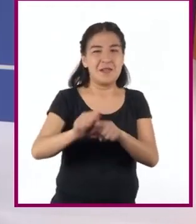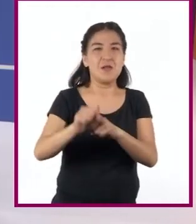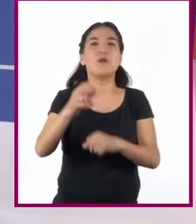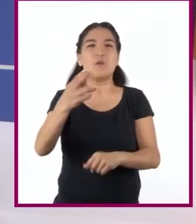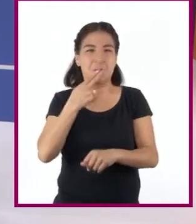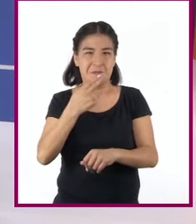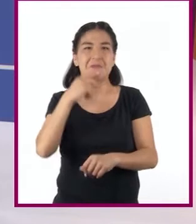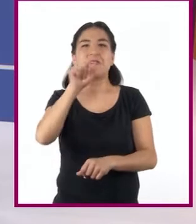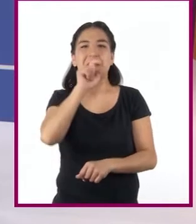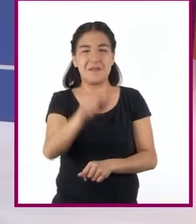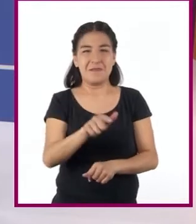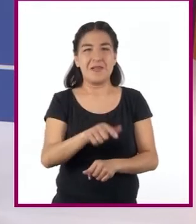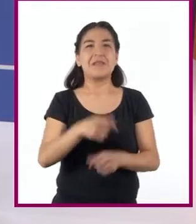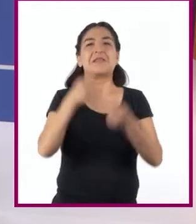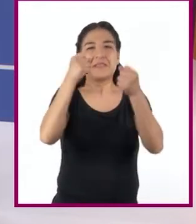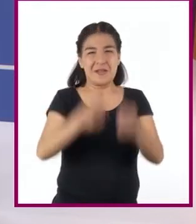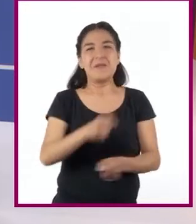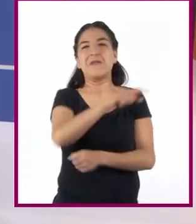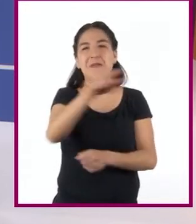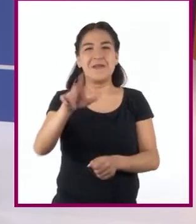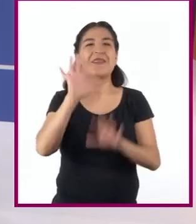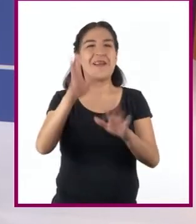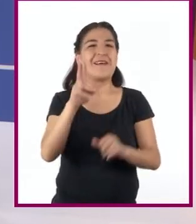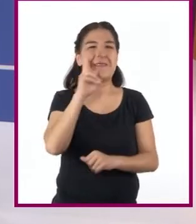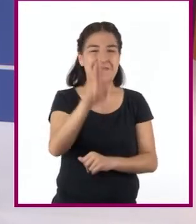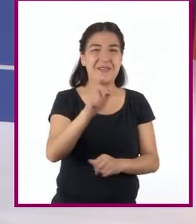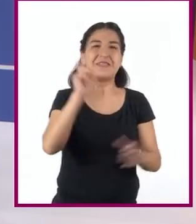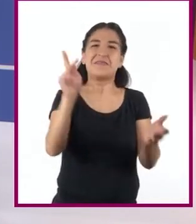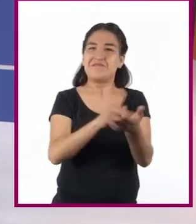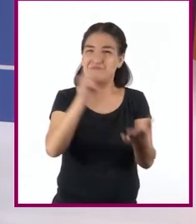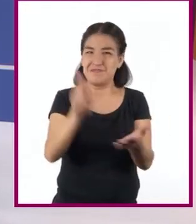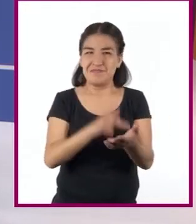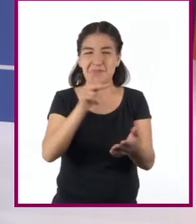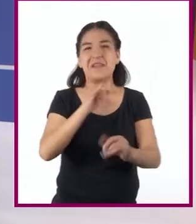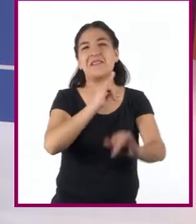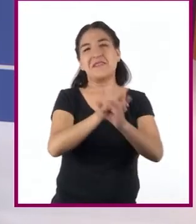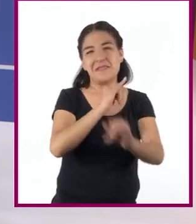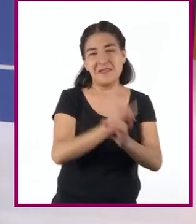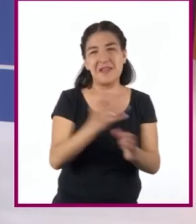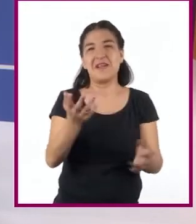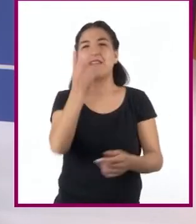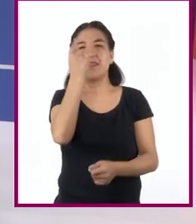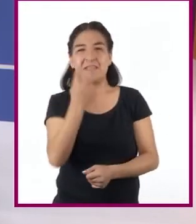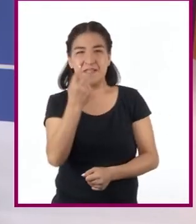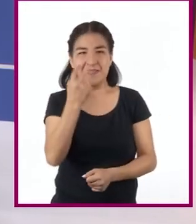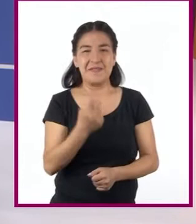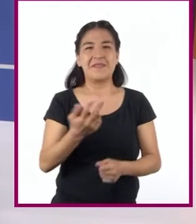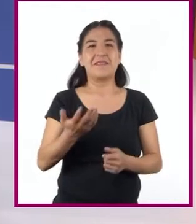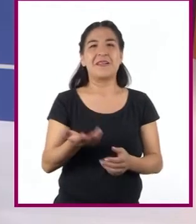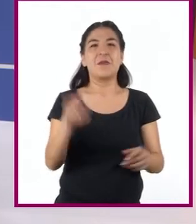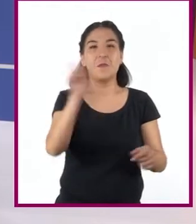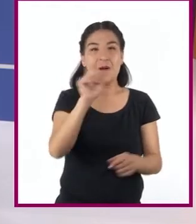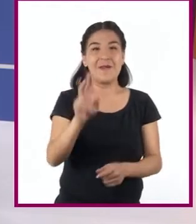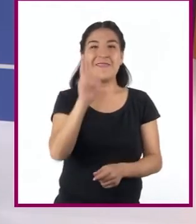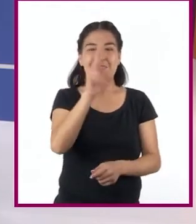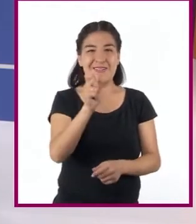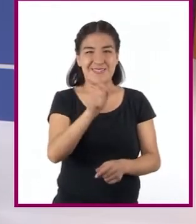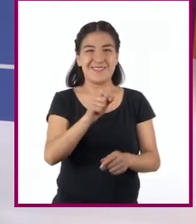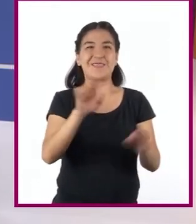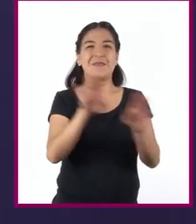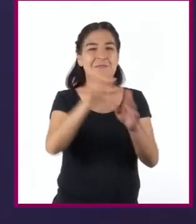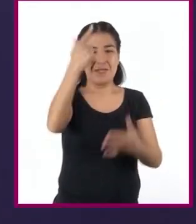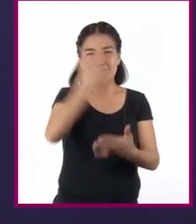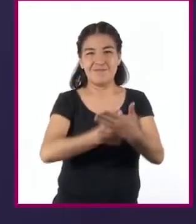utilizados. Seguro que lo han visto muchas veces en Internet o en la televisión cuando se habla de estadísticas.